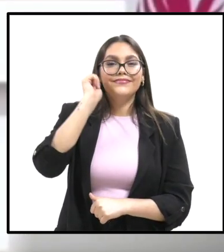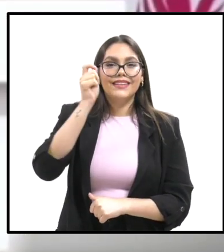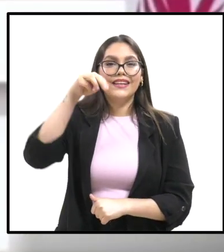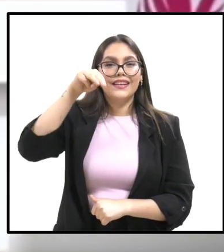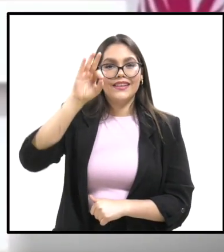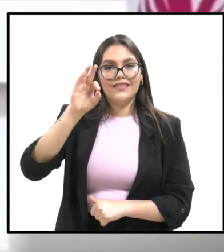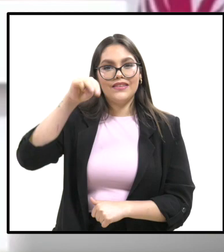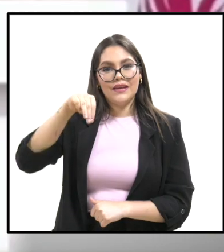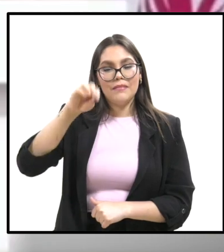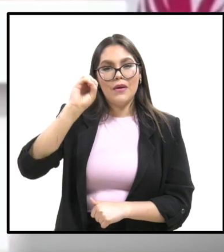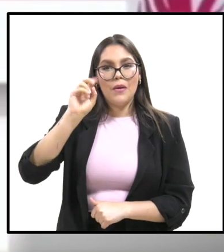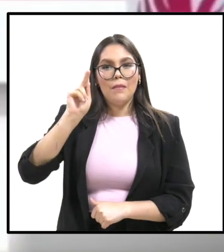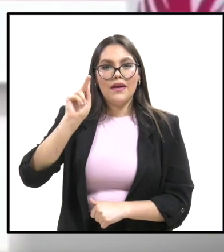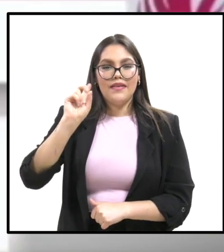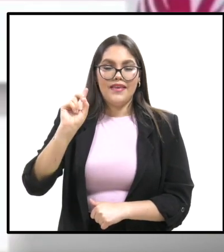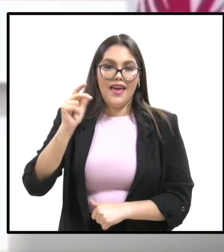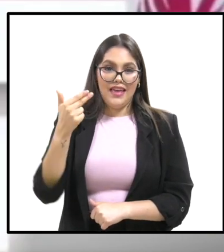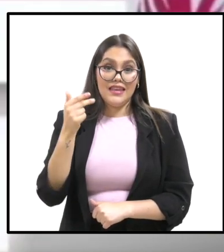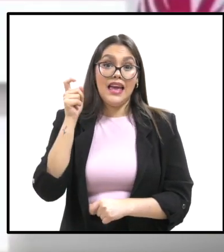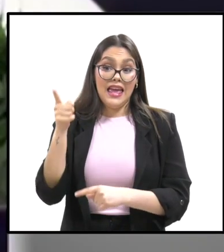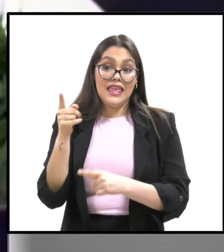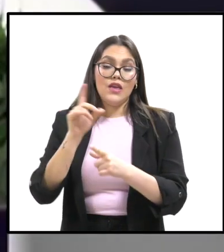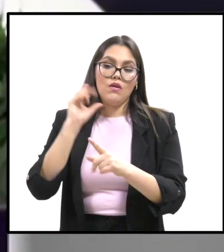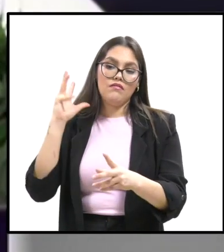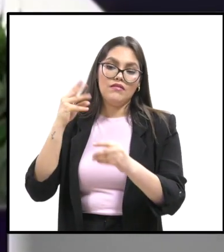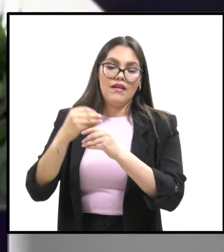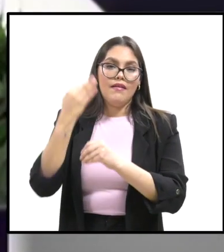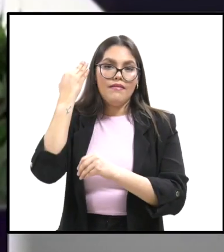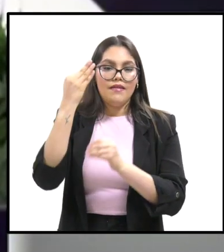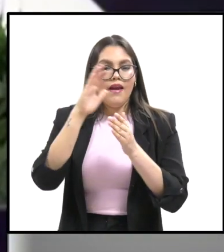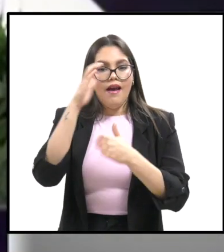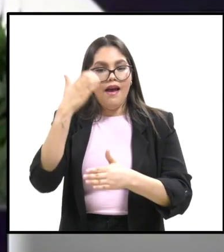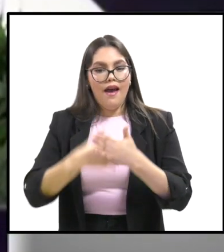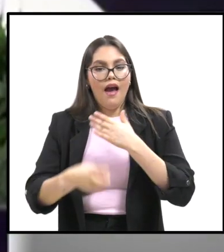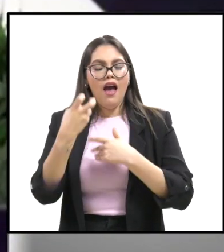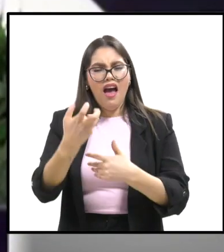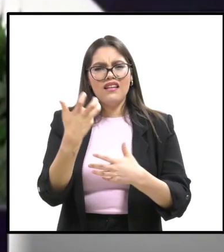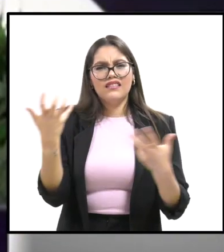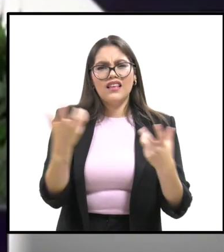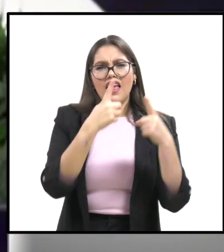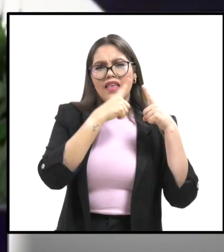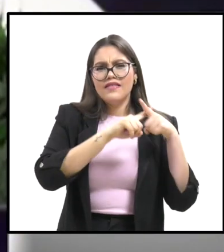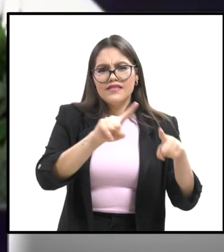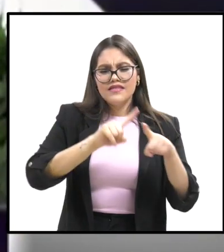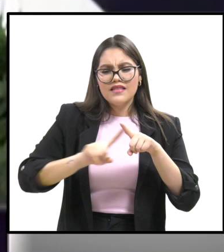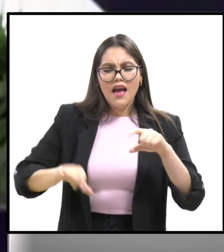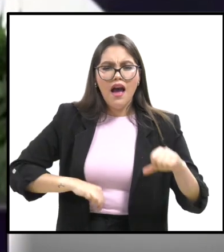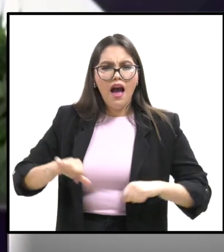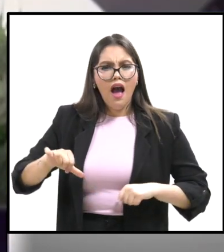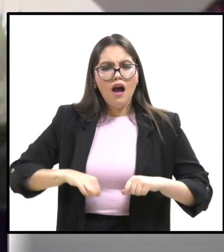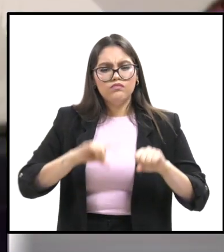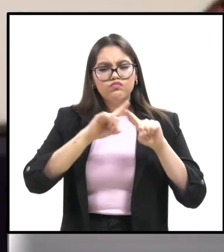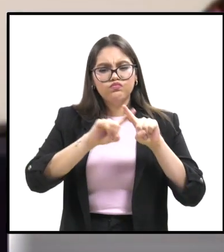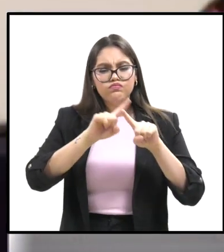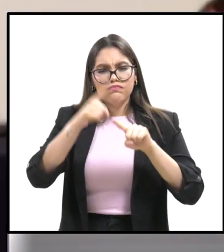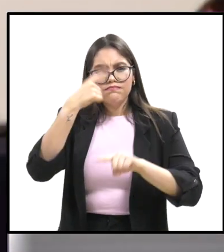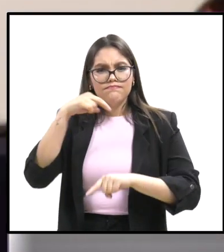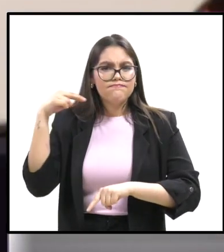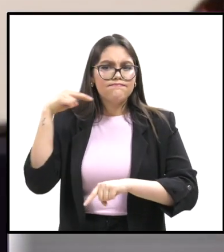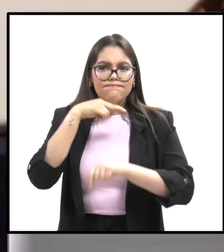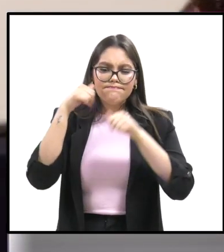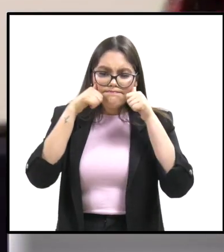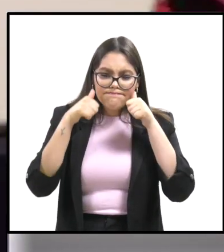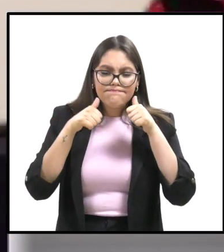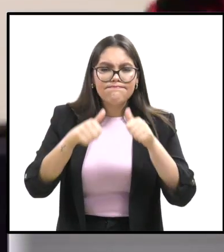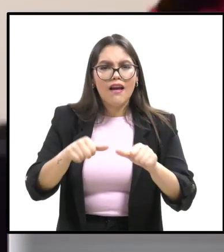Mexicana de Organismos Públicos de Derechos Humanos, con lo que cerró un ciclo en el que se desarrollaron múltiples actividades para